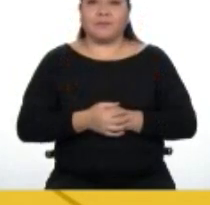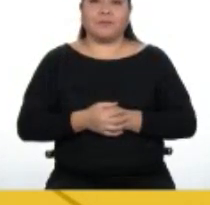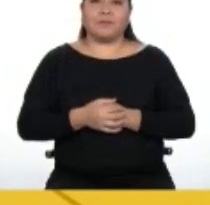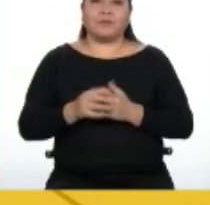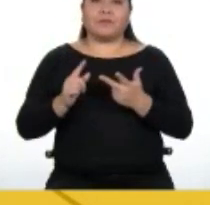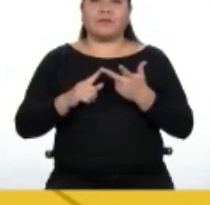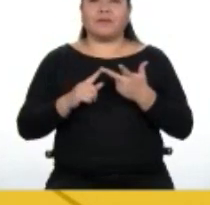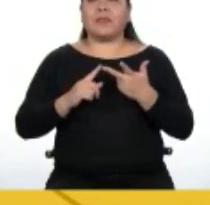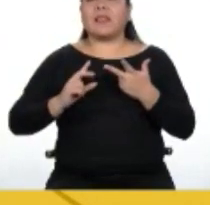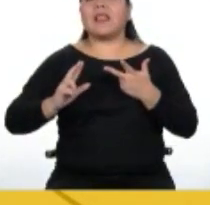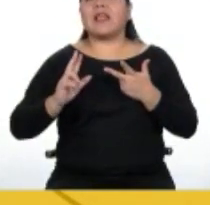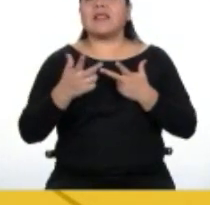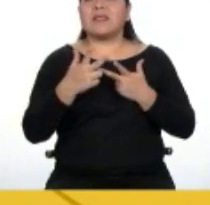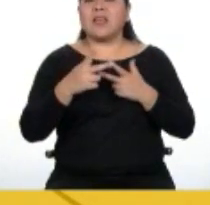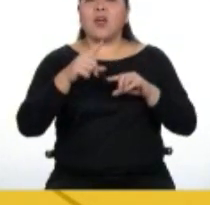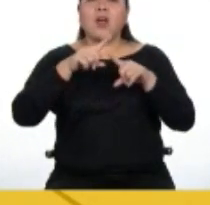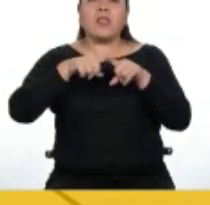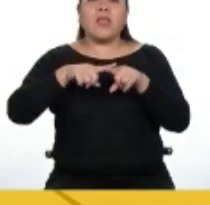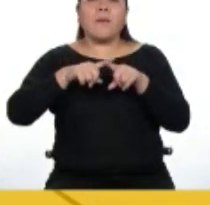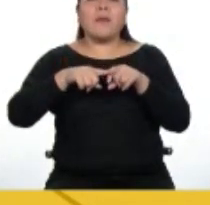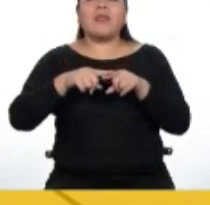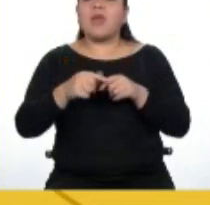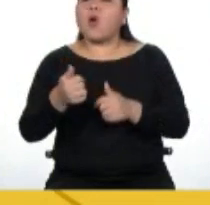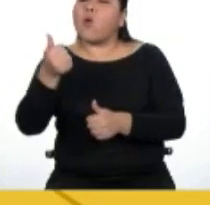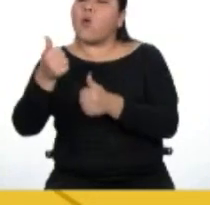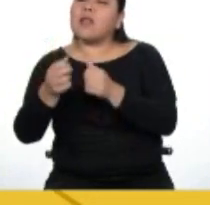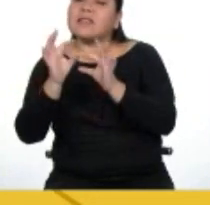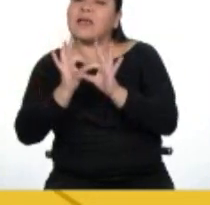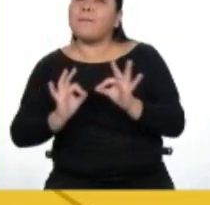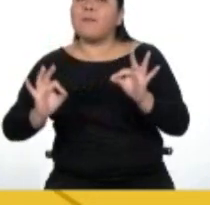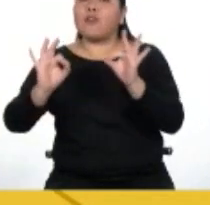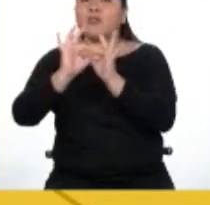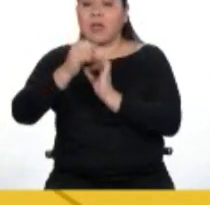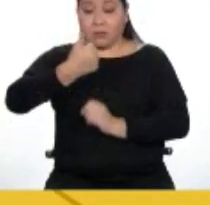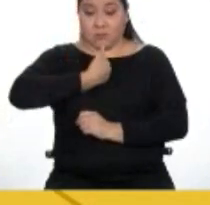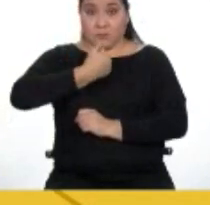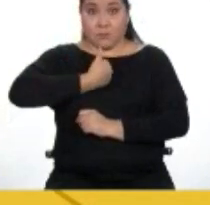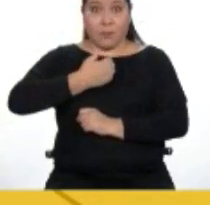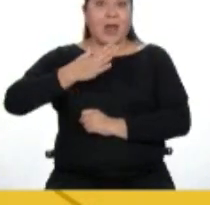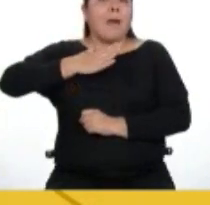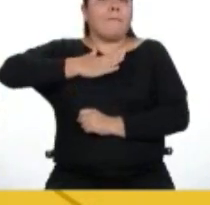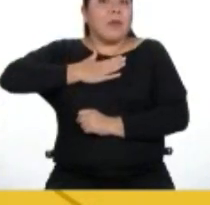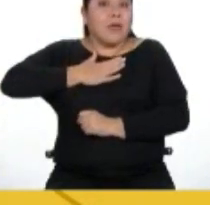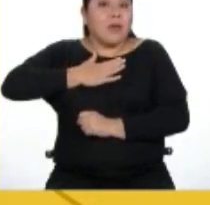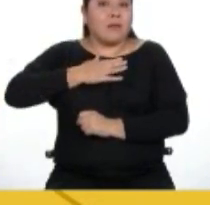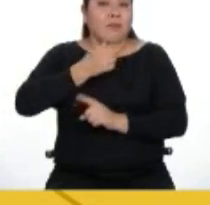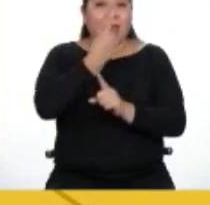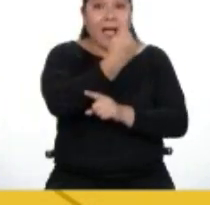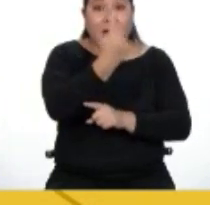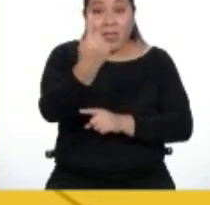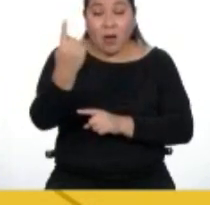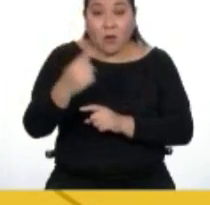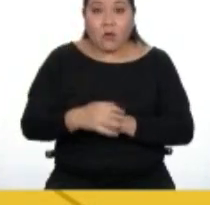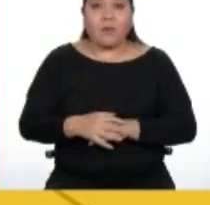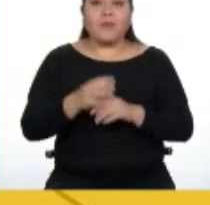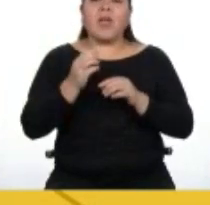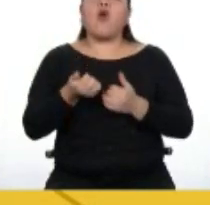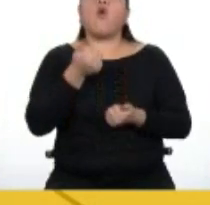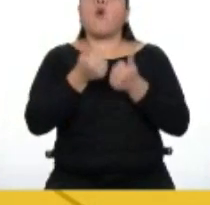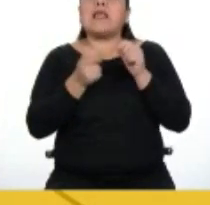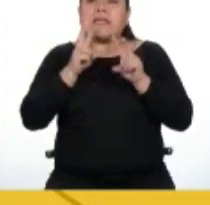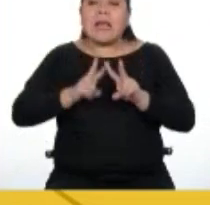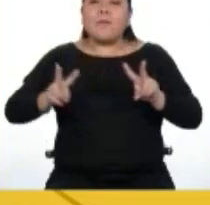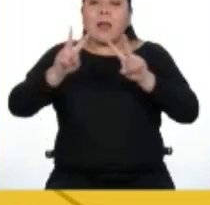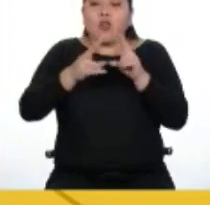Tercero, depende de lo que es importante para nosotras o nosotros. Hace referencia del valor que le